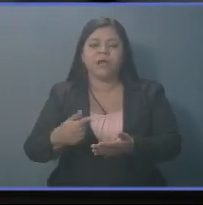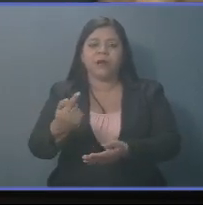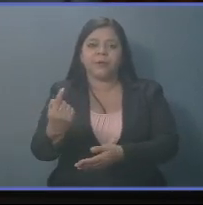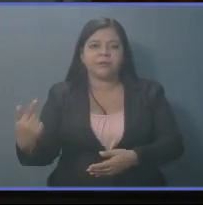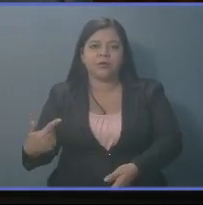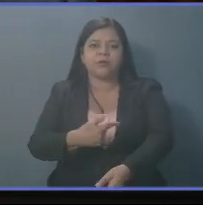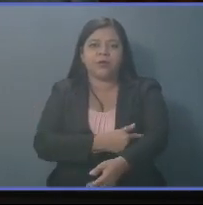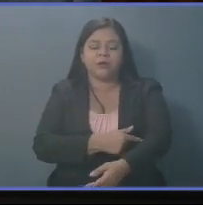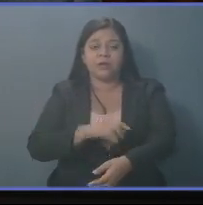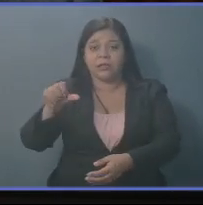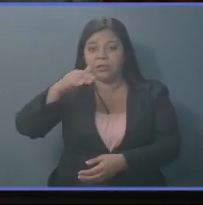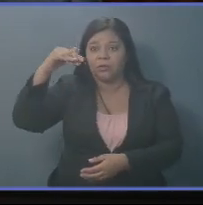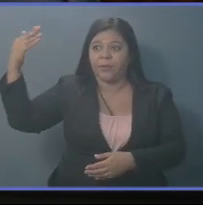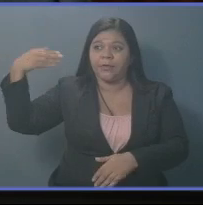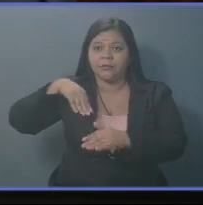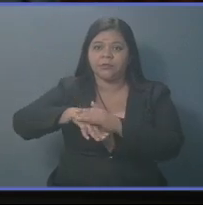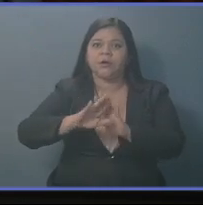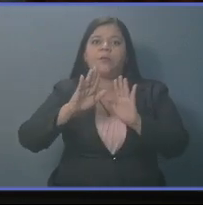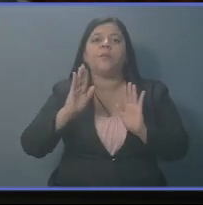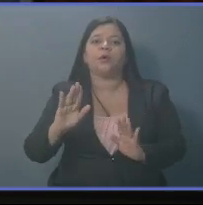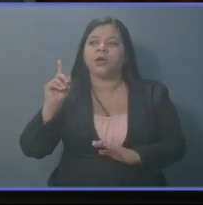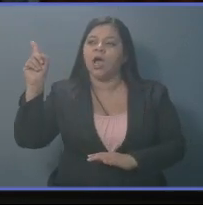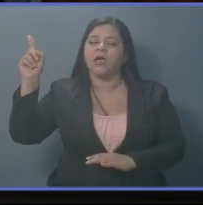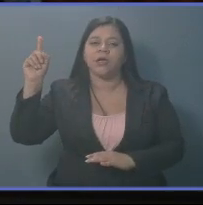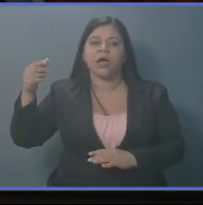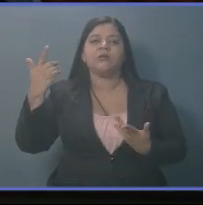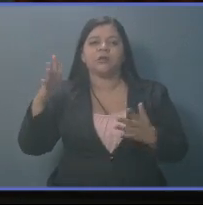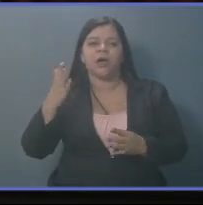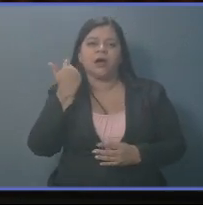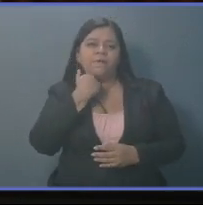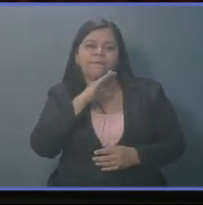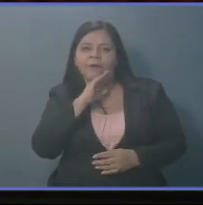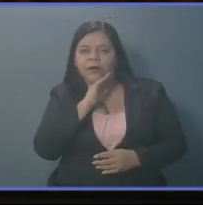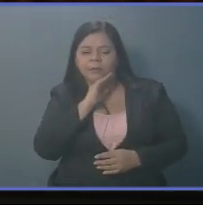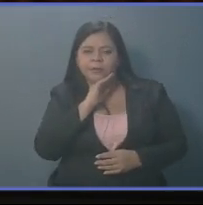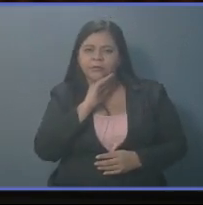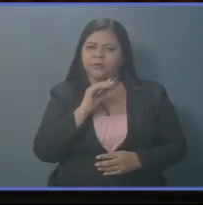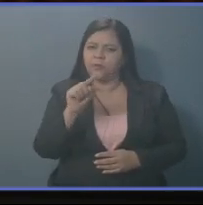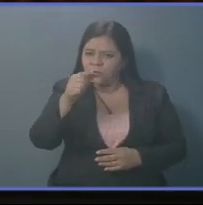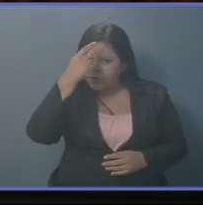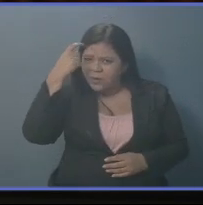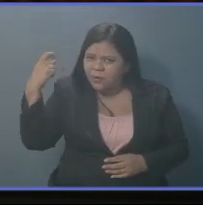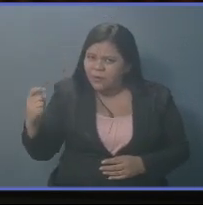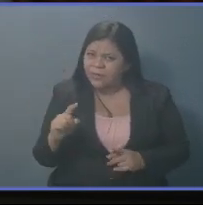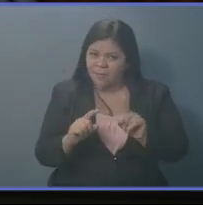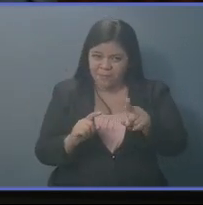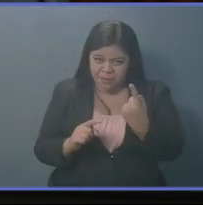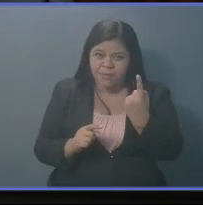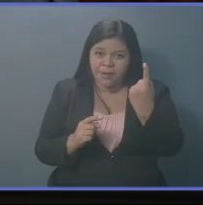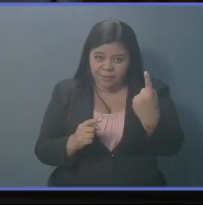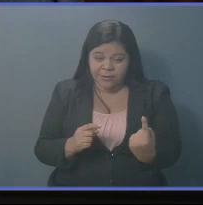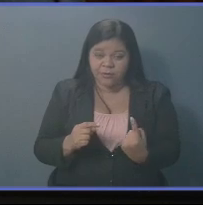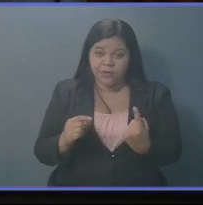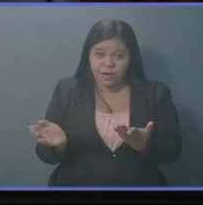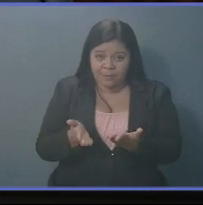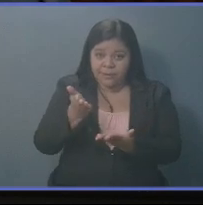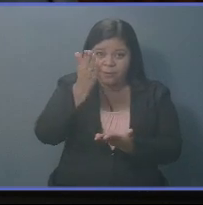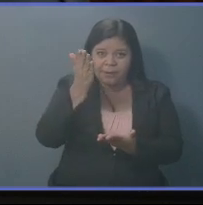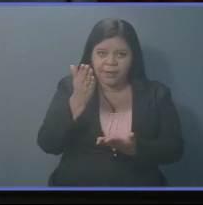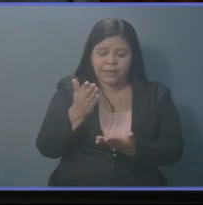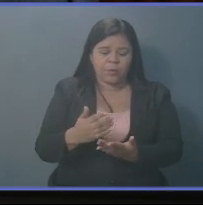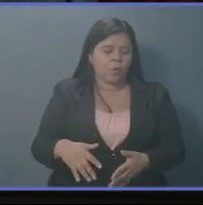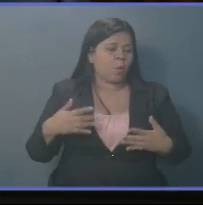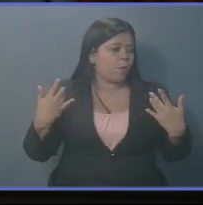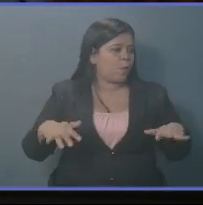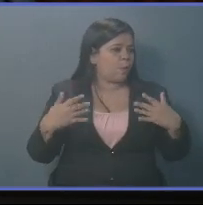Que está fuera del país. Porque dicen que están contaminados. Recordemos cómo trataron el primer caso de Metapan. ¡Duro!